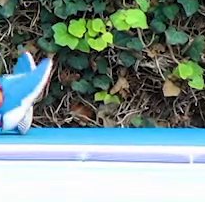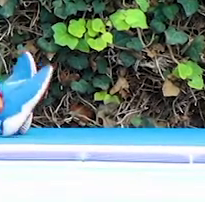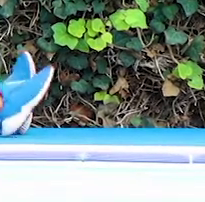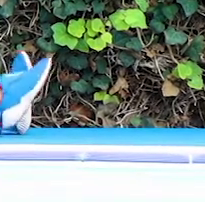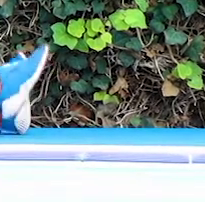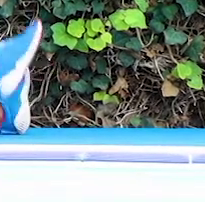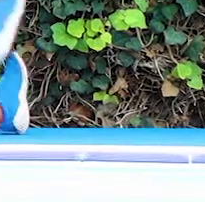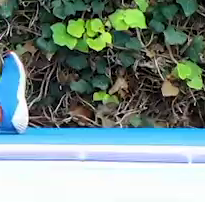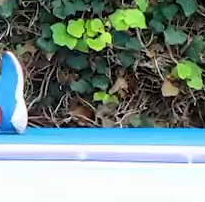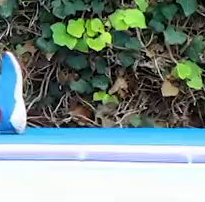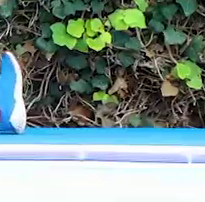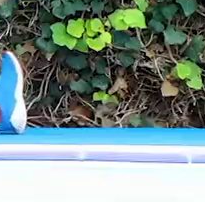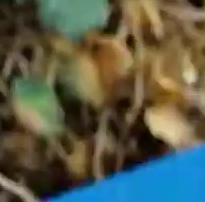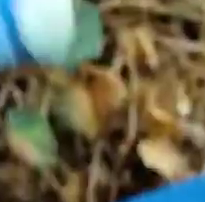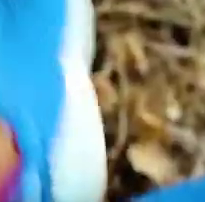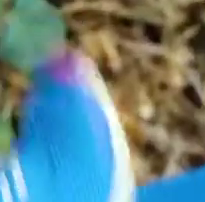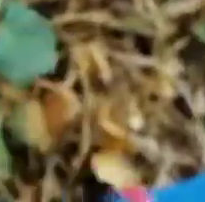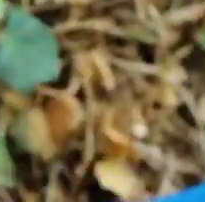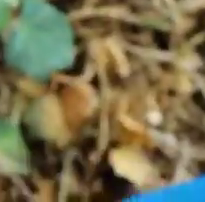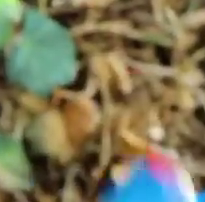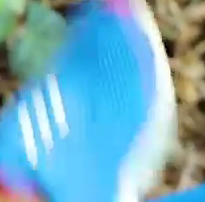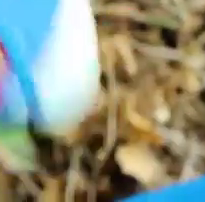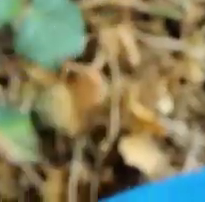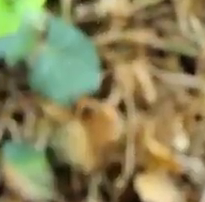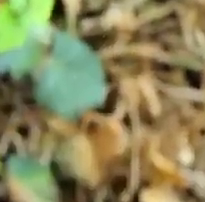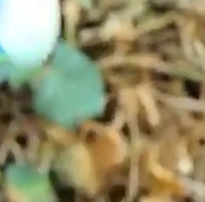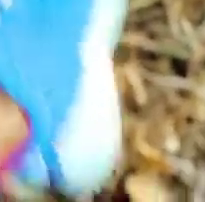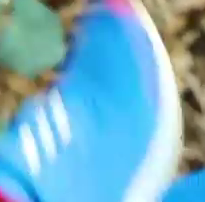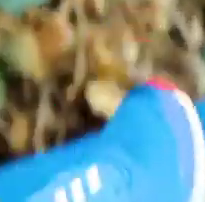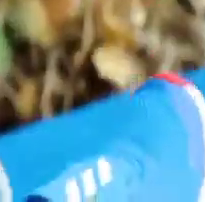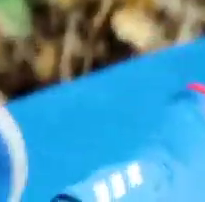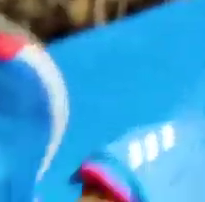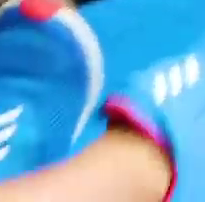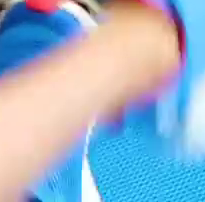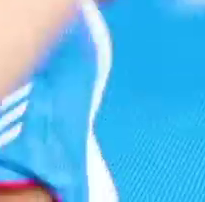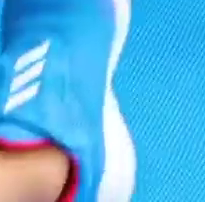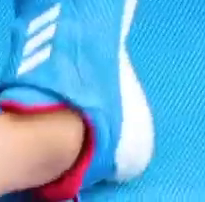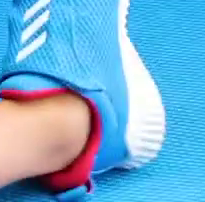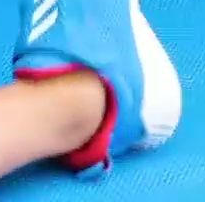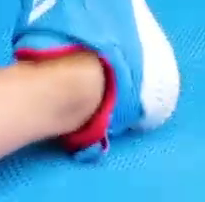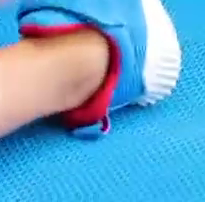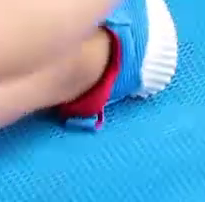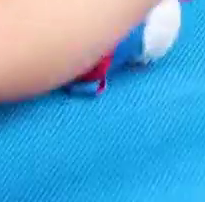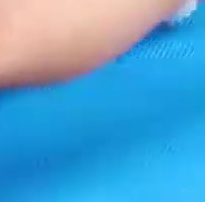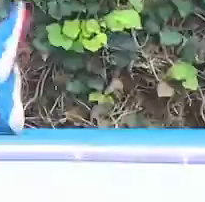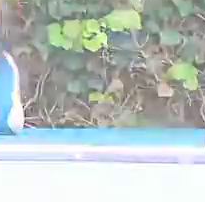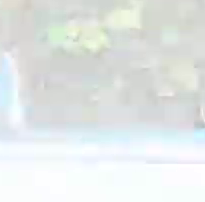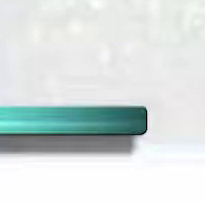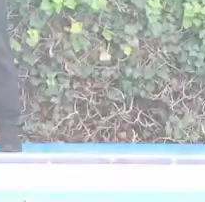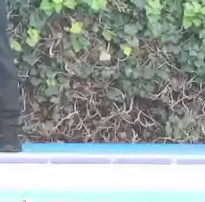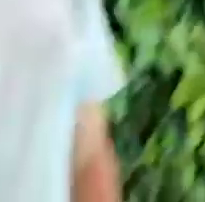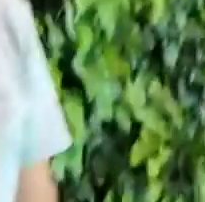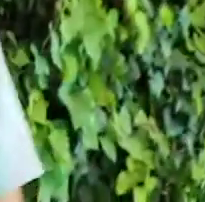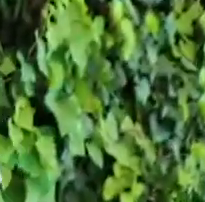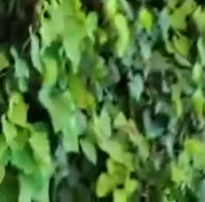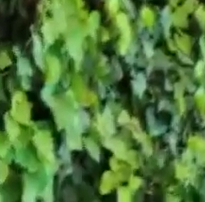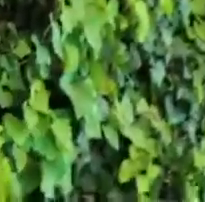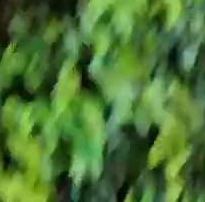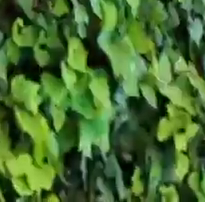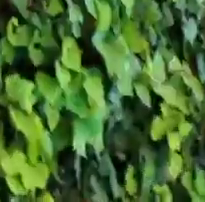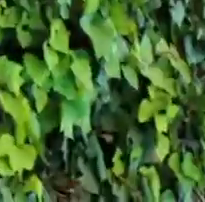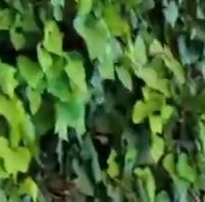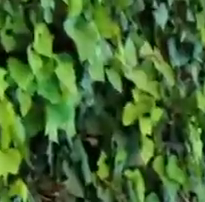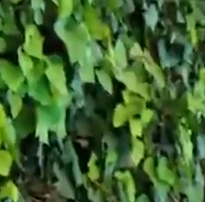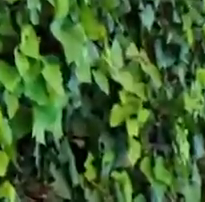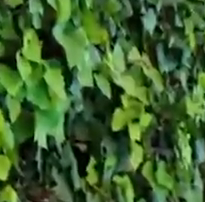Una, sin tocar el piso. Dos. Procura que no toque el piso tu talón. Tres. Una más. Ok. Seguimos